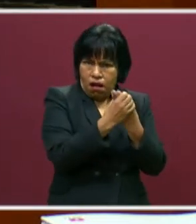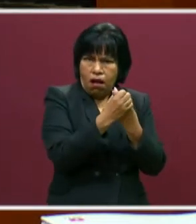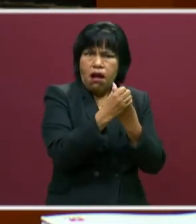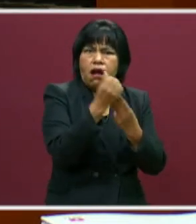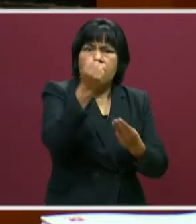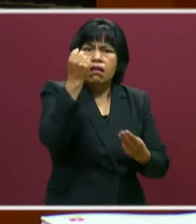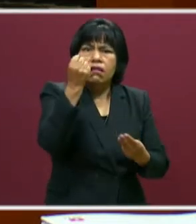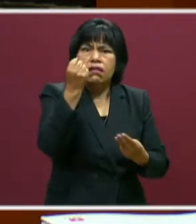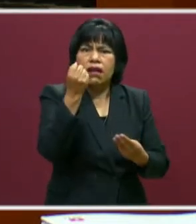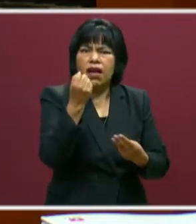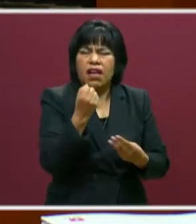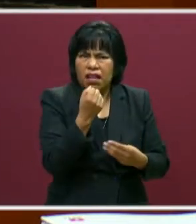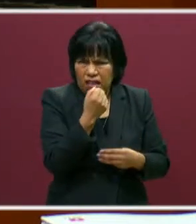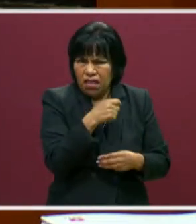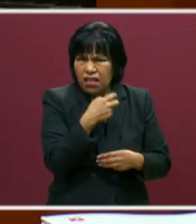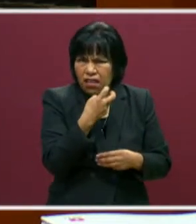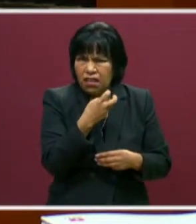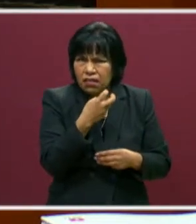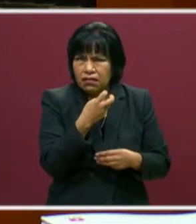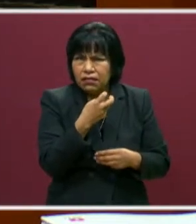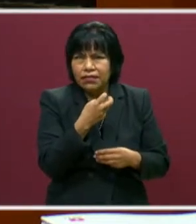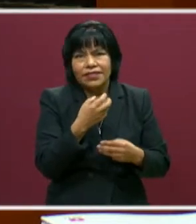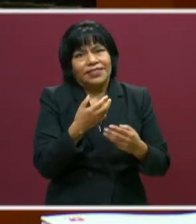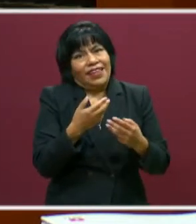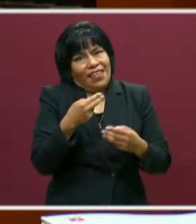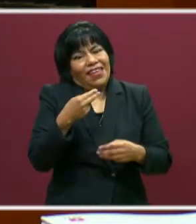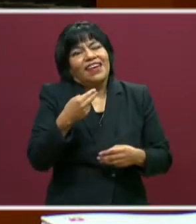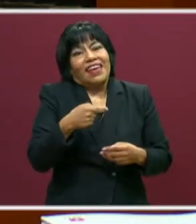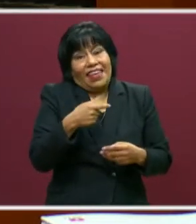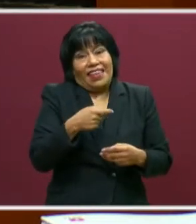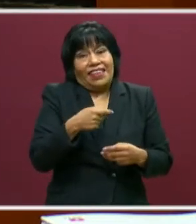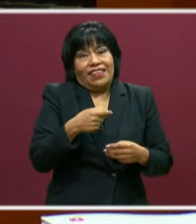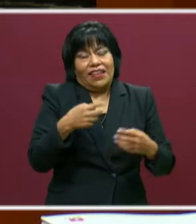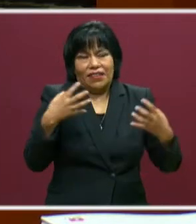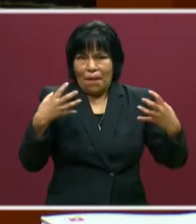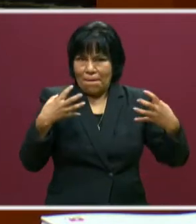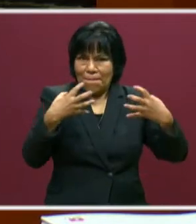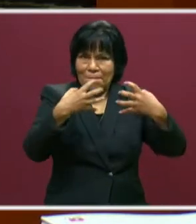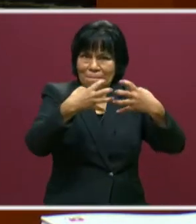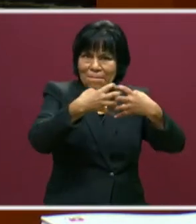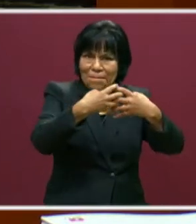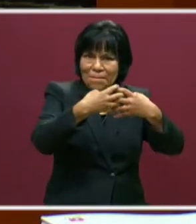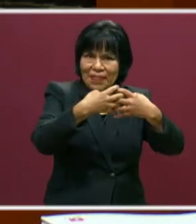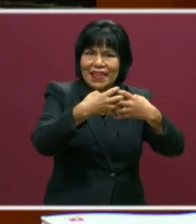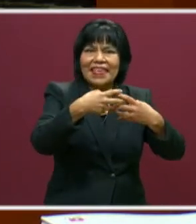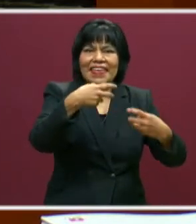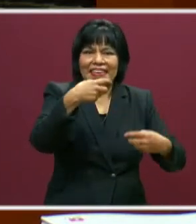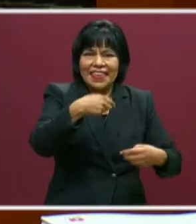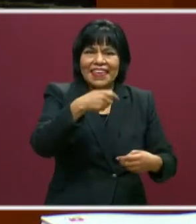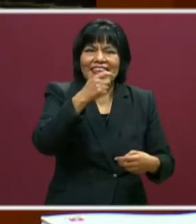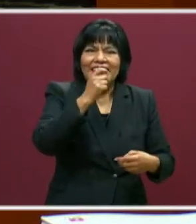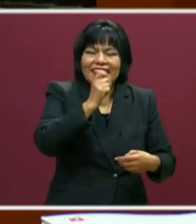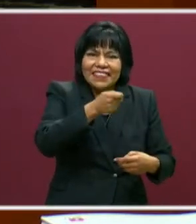tres modos de trabajo son los que se entremezclan y hacen un modelo híbrido.